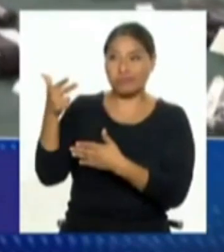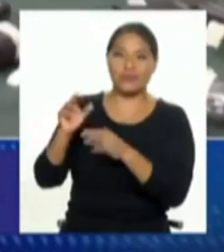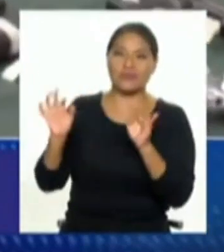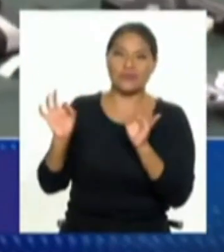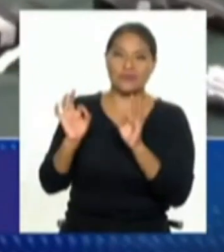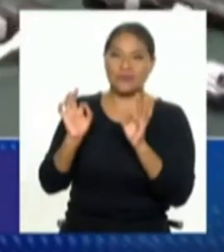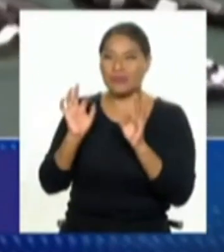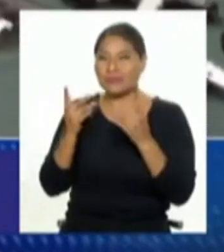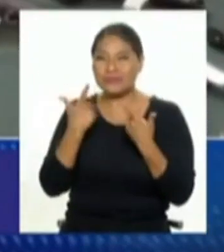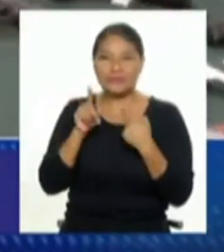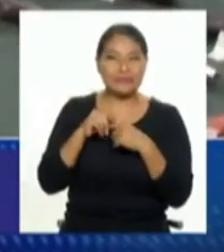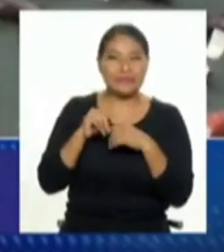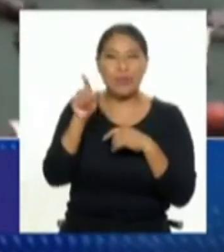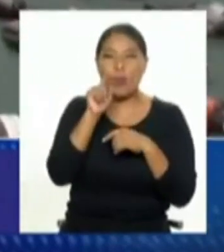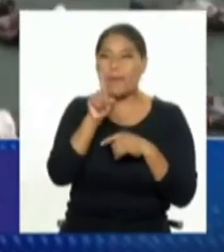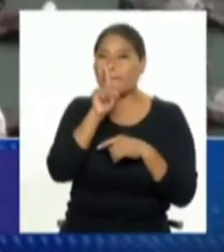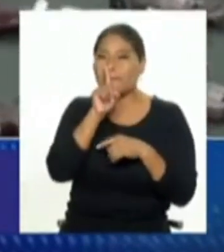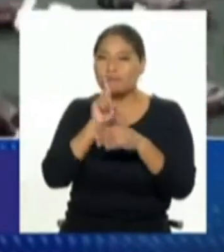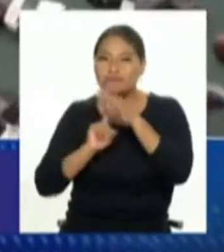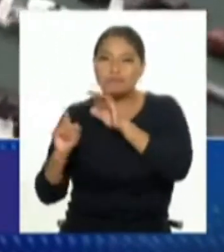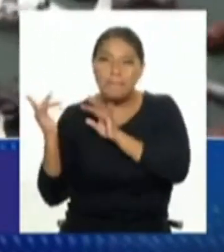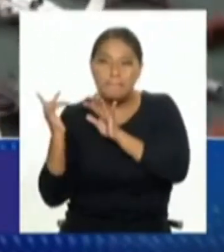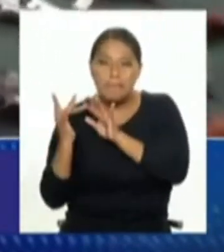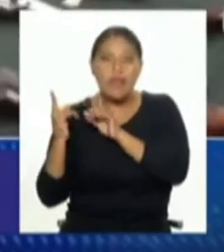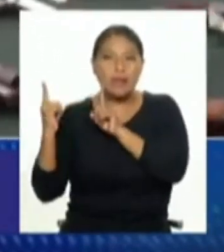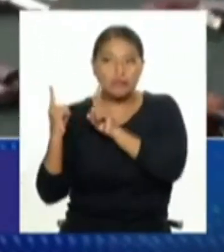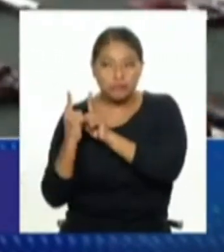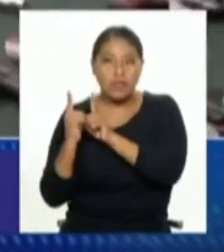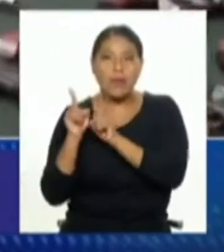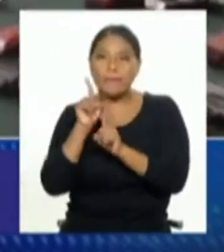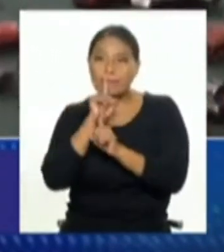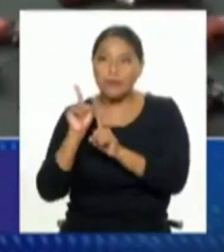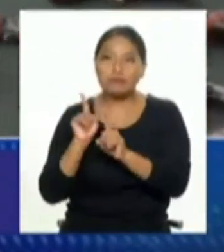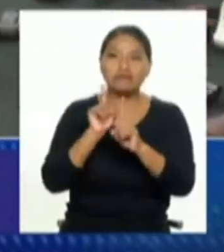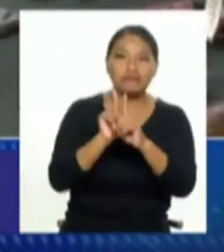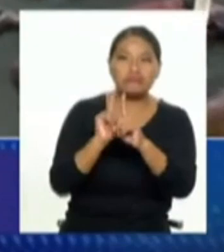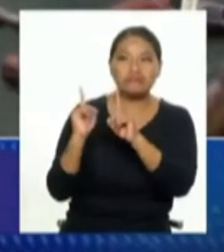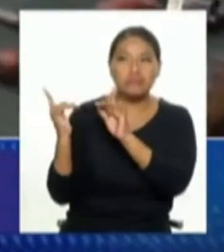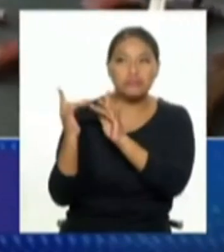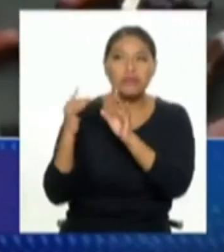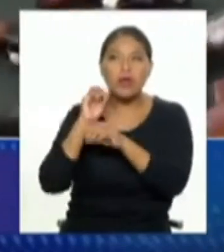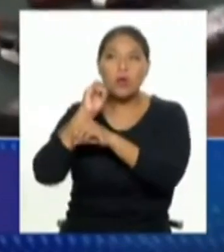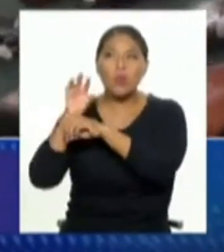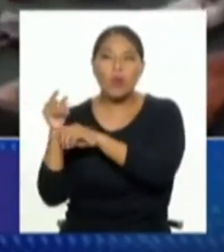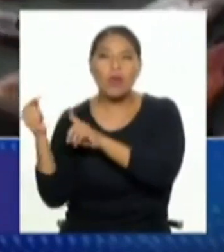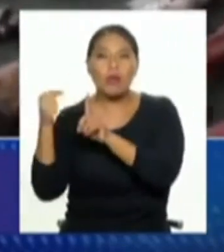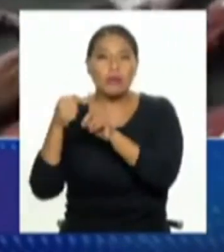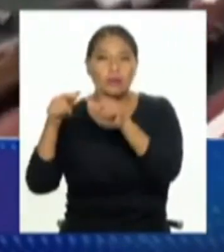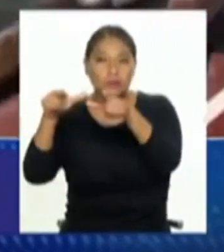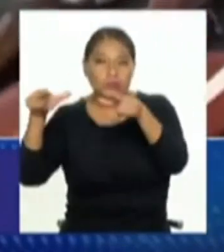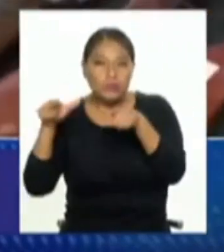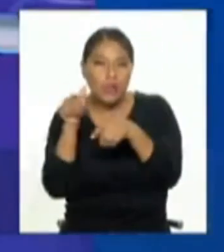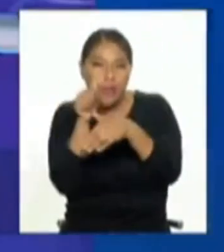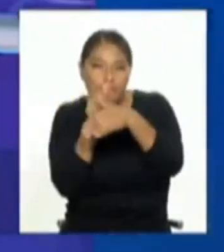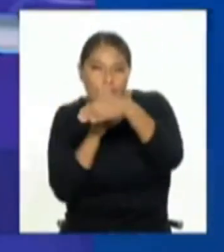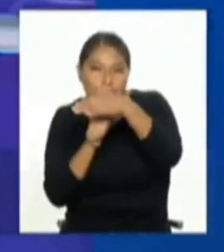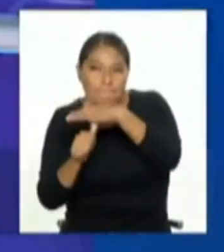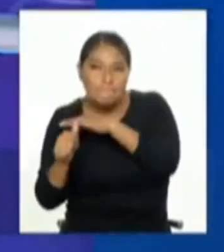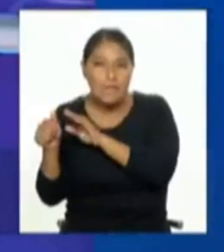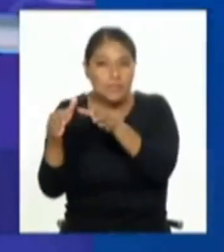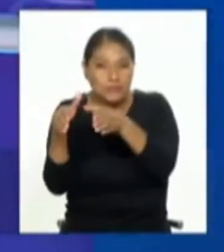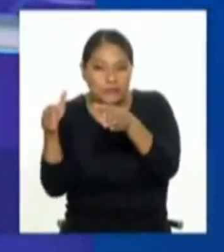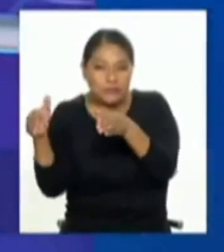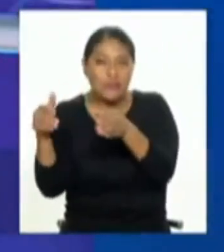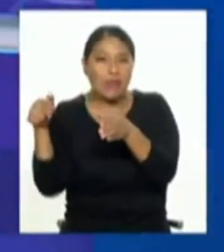normalmente son contactos móviles, encuentras en un lugar o en otro lado. Es como se mueve normalmente un mercado de armas, porque es mucho más complejo, pues,